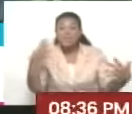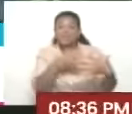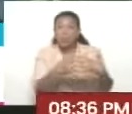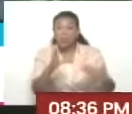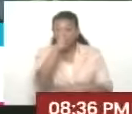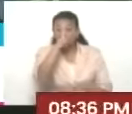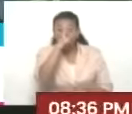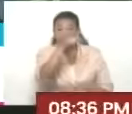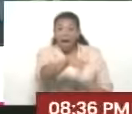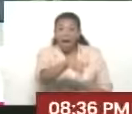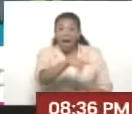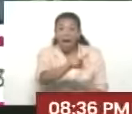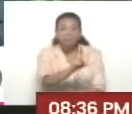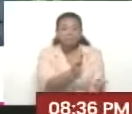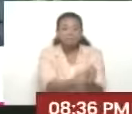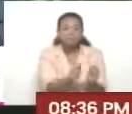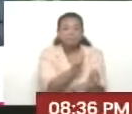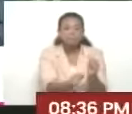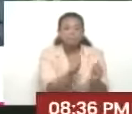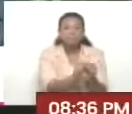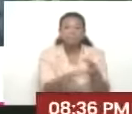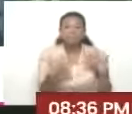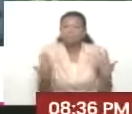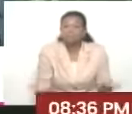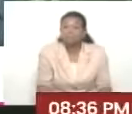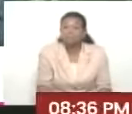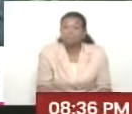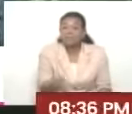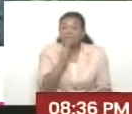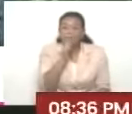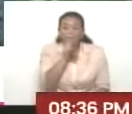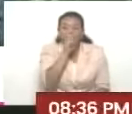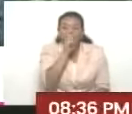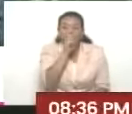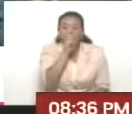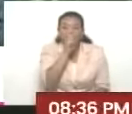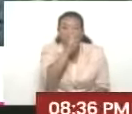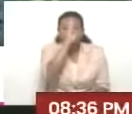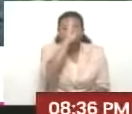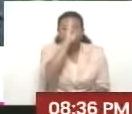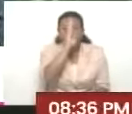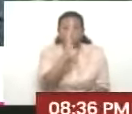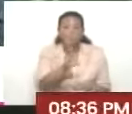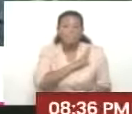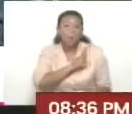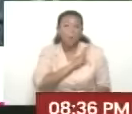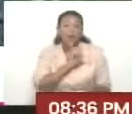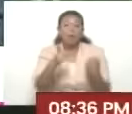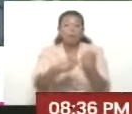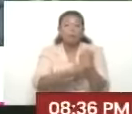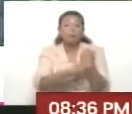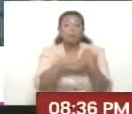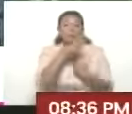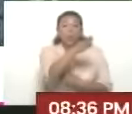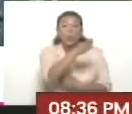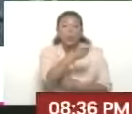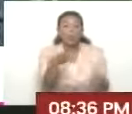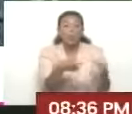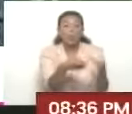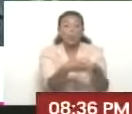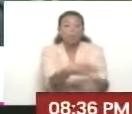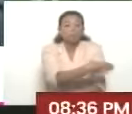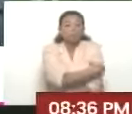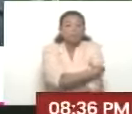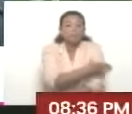de dólares cash, que los tienen secuestrados en cuentas de Juan Guaidó, de Dinora Figuera, de los apellidos.